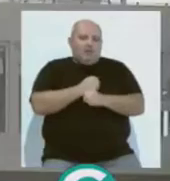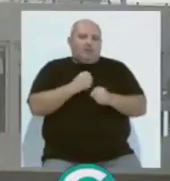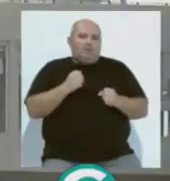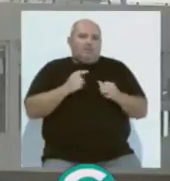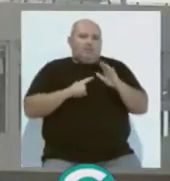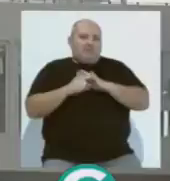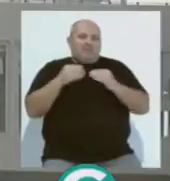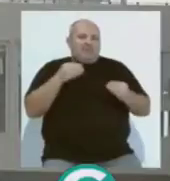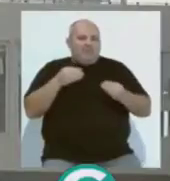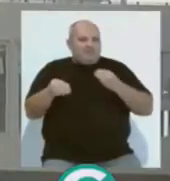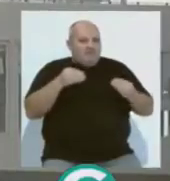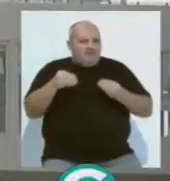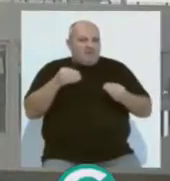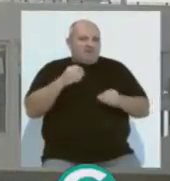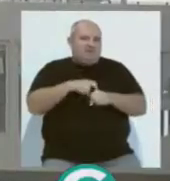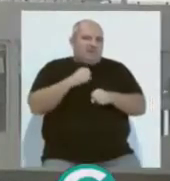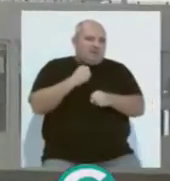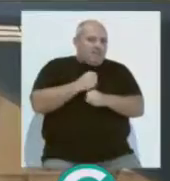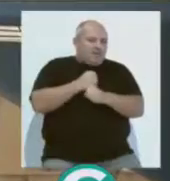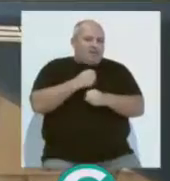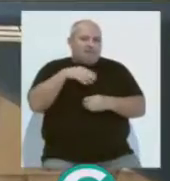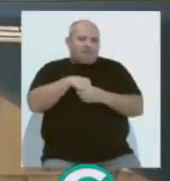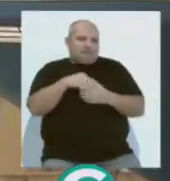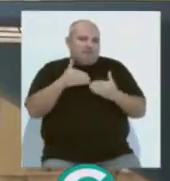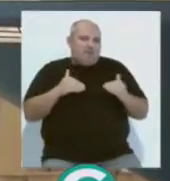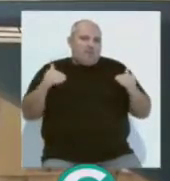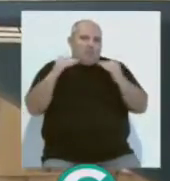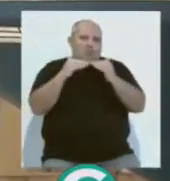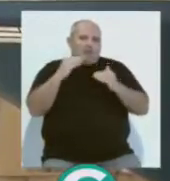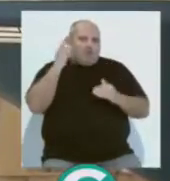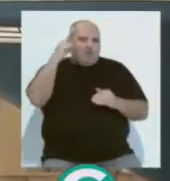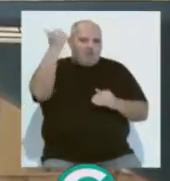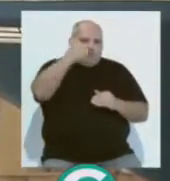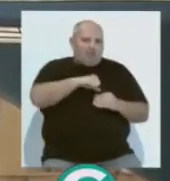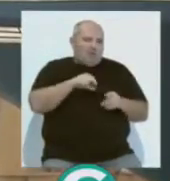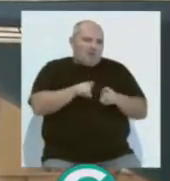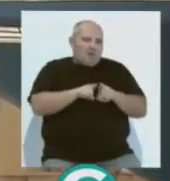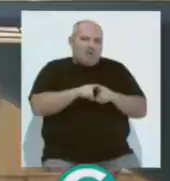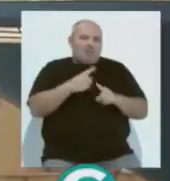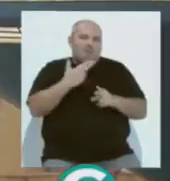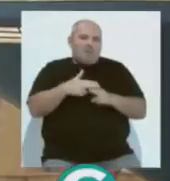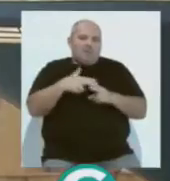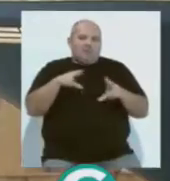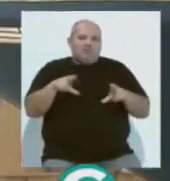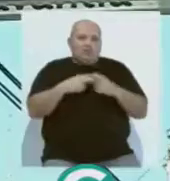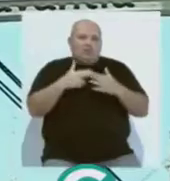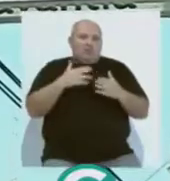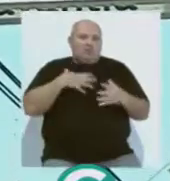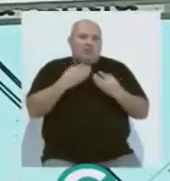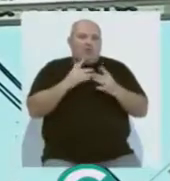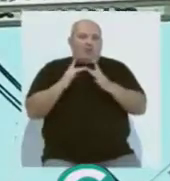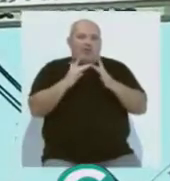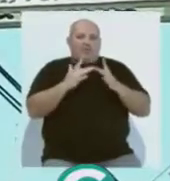impulsar la flexibilidad en la gestión del tiempo de trabajo y en el empleo, la igualdad de género y la implementación de las políticas sociales y de